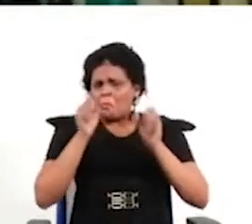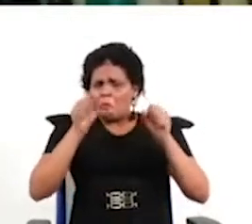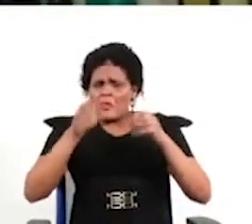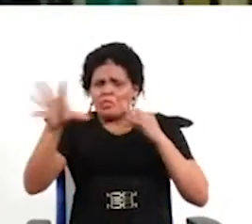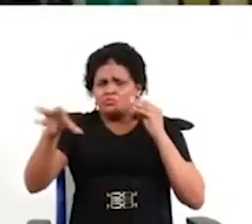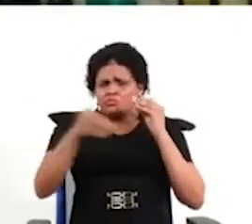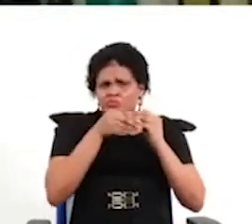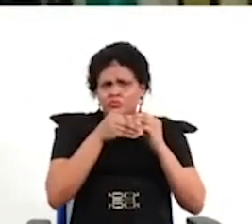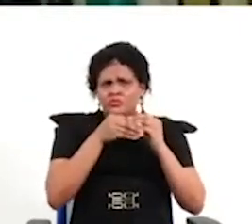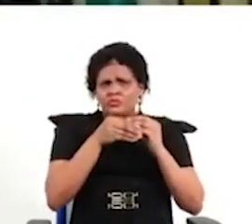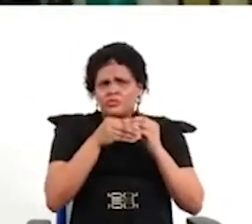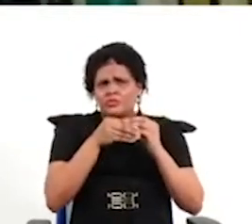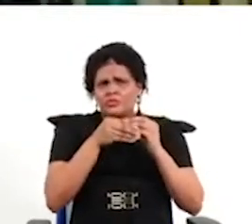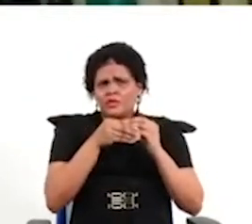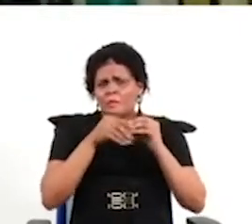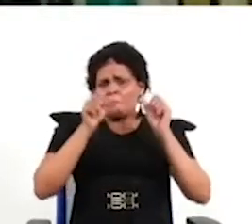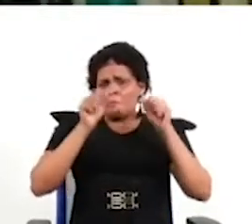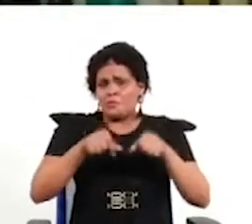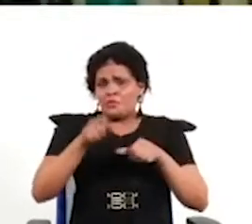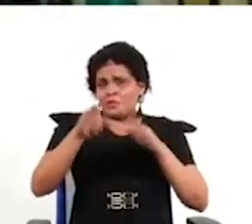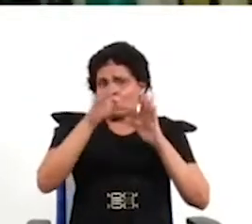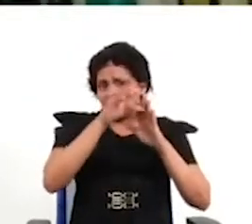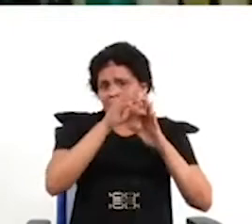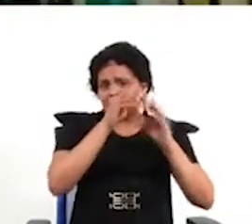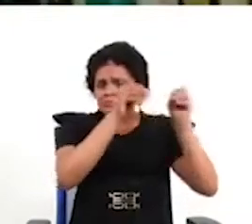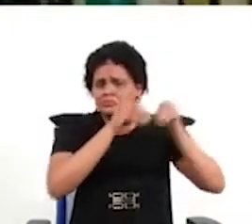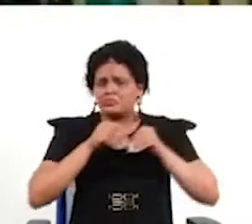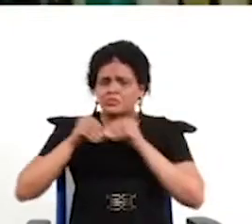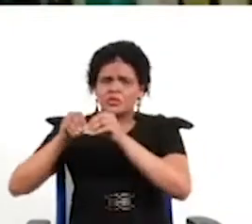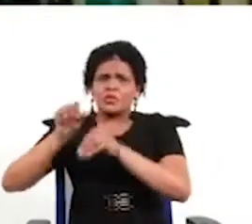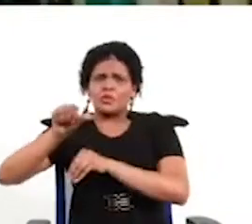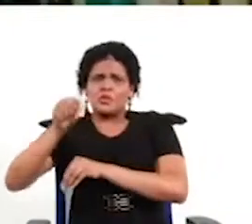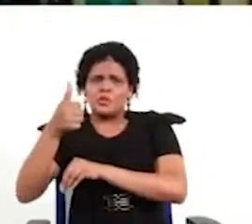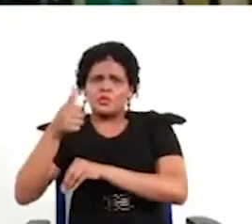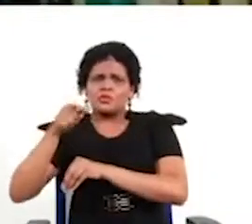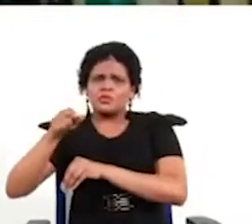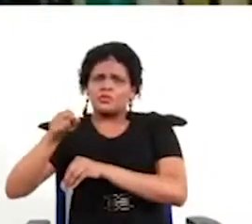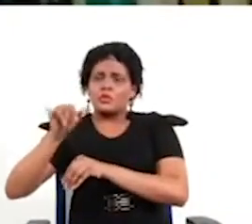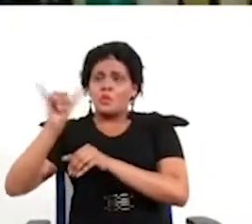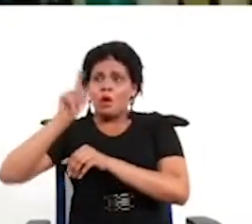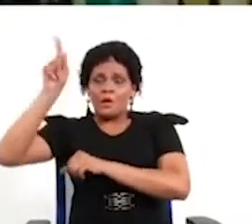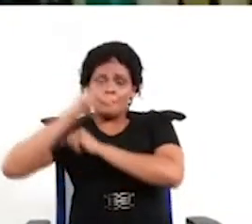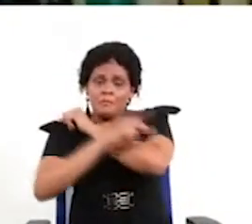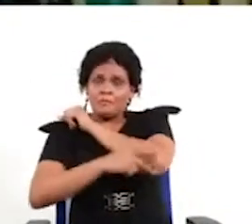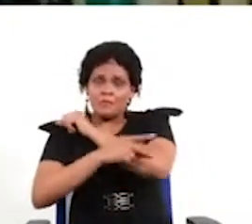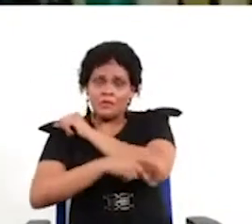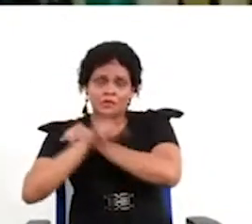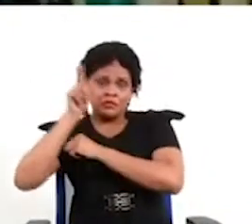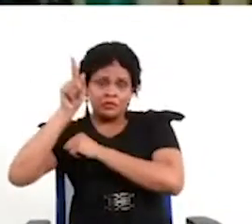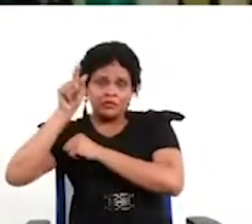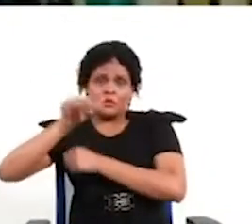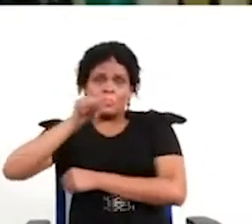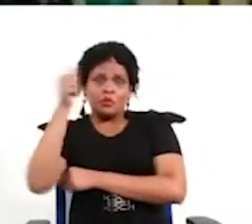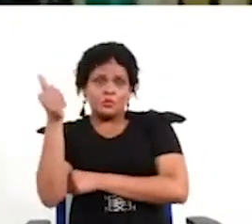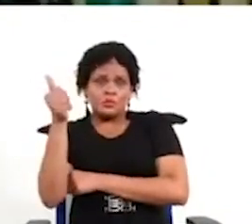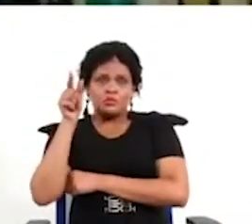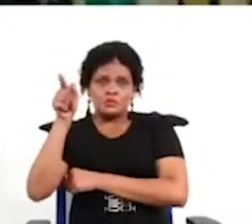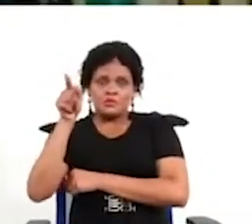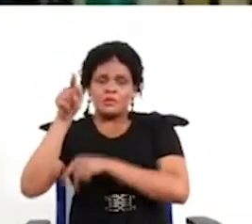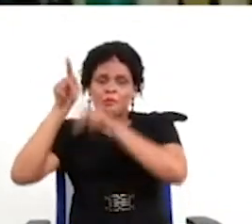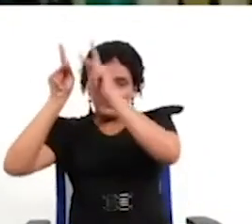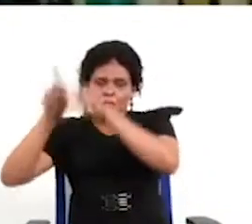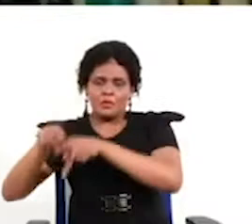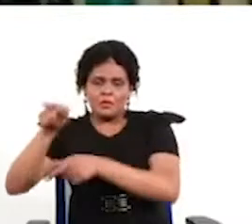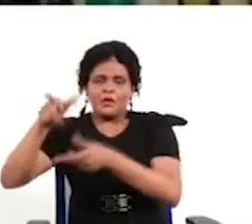o pasa al Congreso y el Congreso aprueba o como ha hecho Irlanda por ejemplo pasa al referendo y la ciudadanía